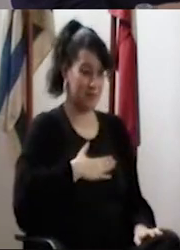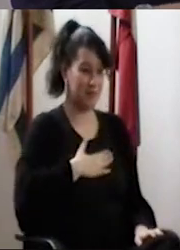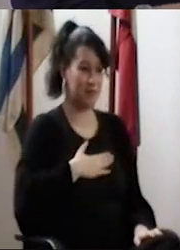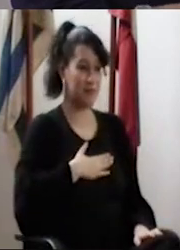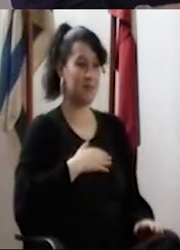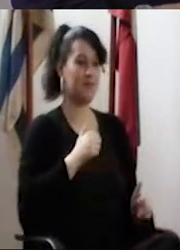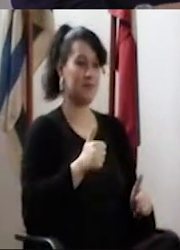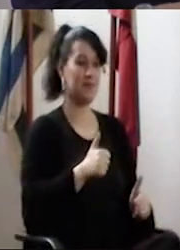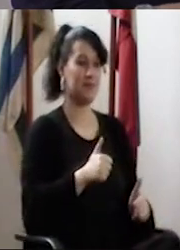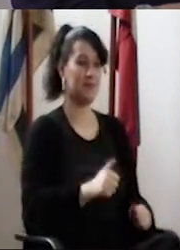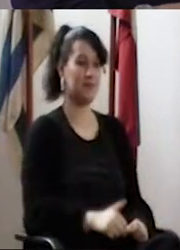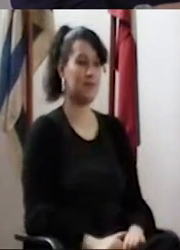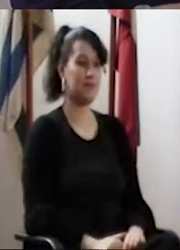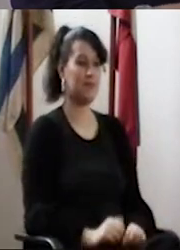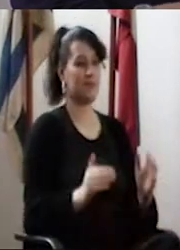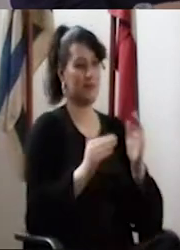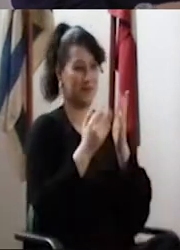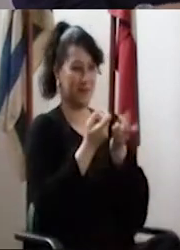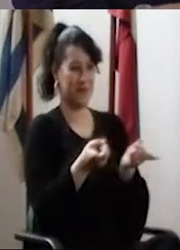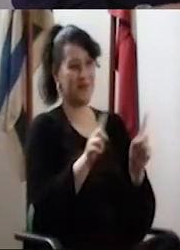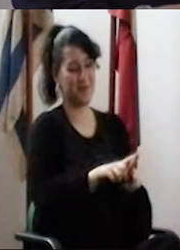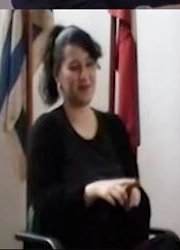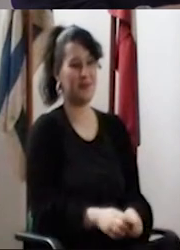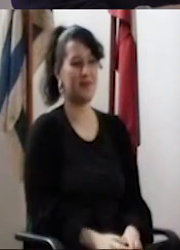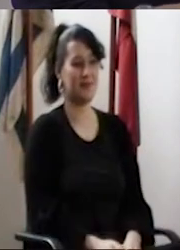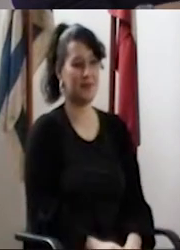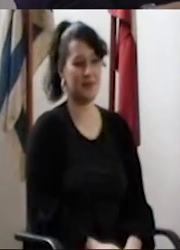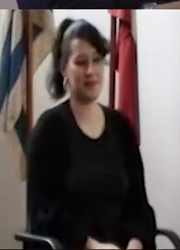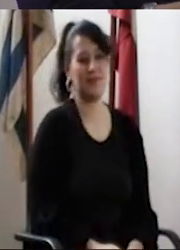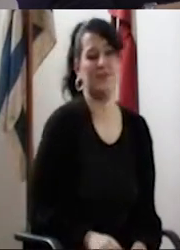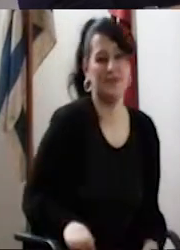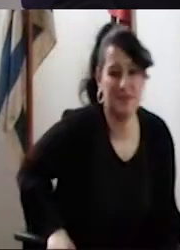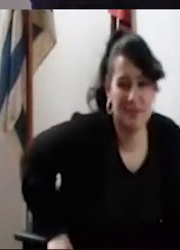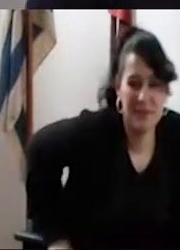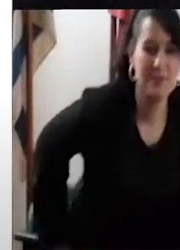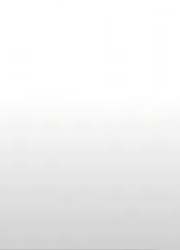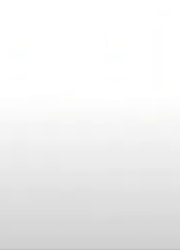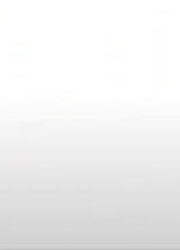No sé qué te parece. Perfecto. ¿Sí? Después de la tanda volvemos. Gracias.